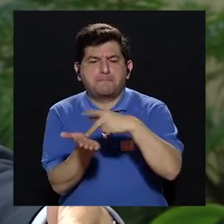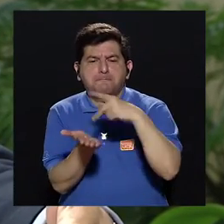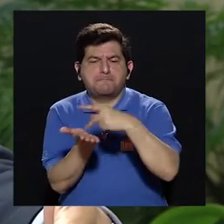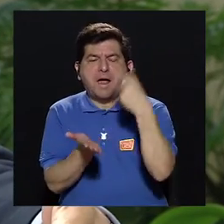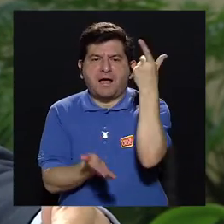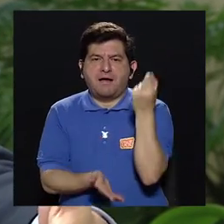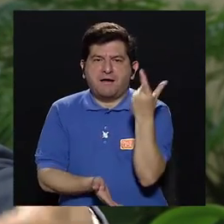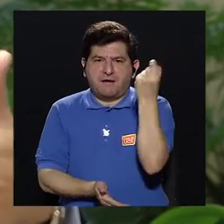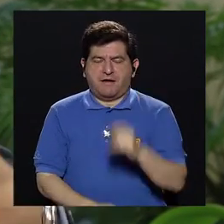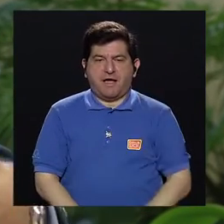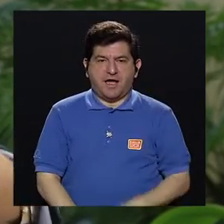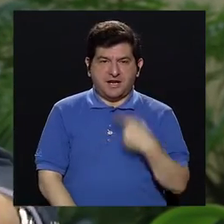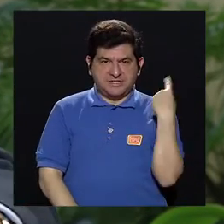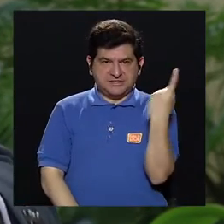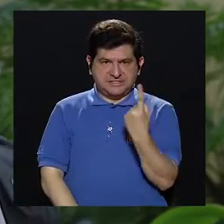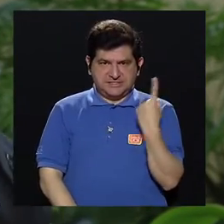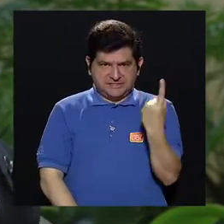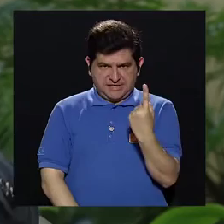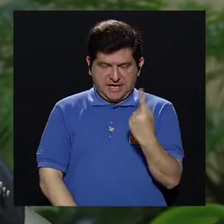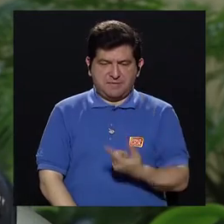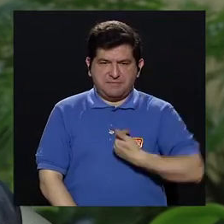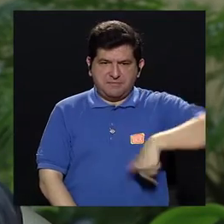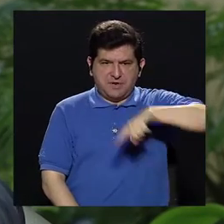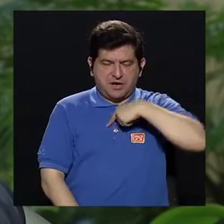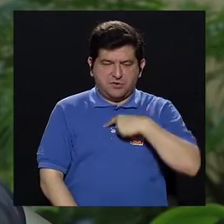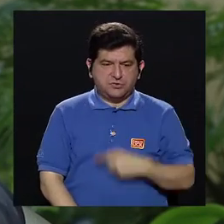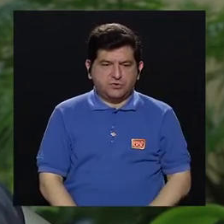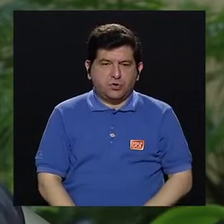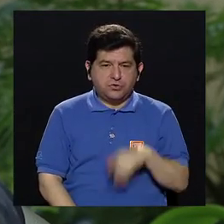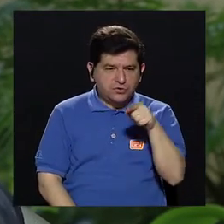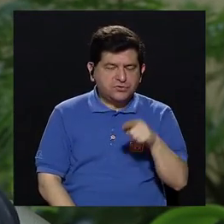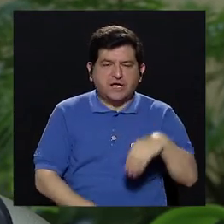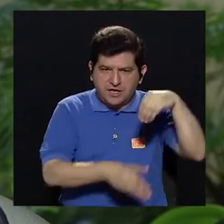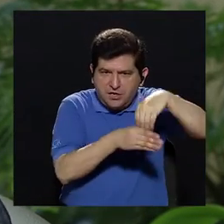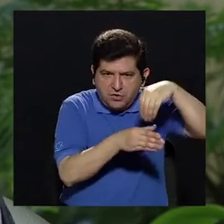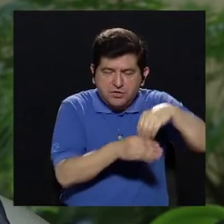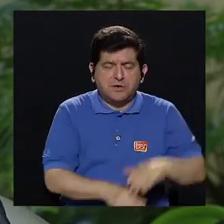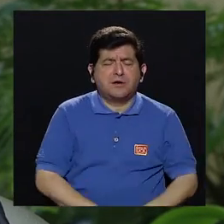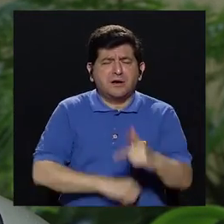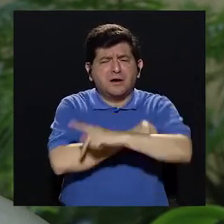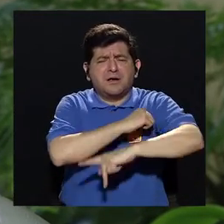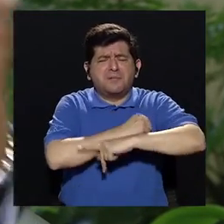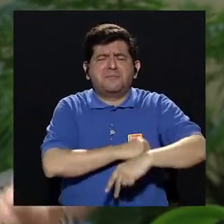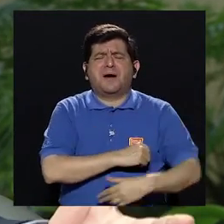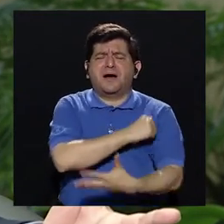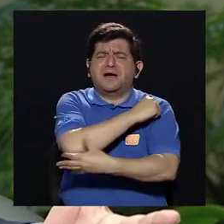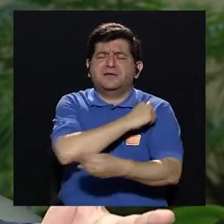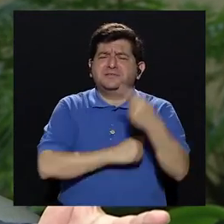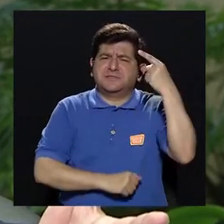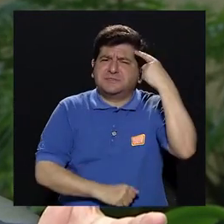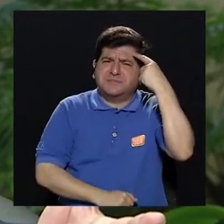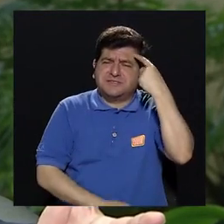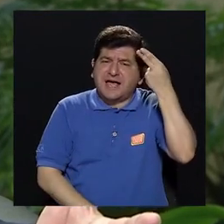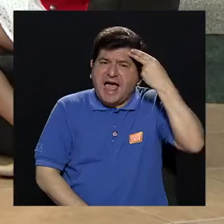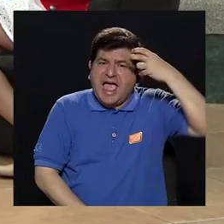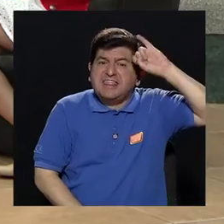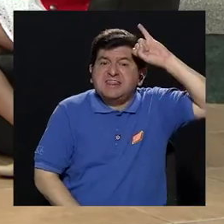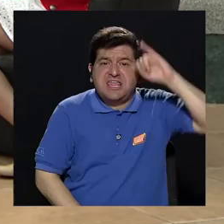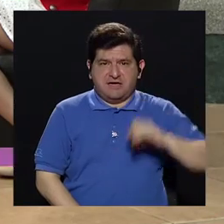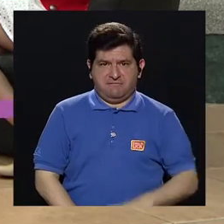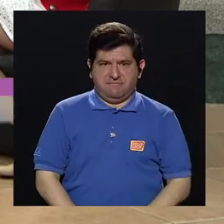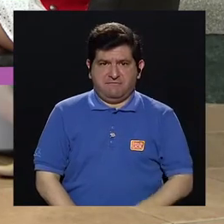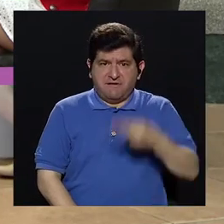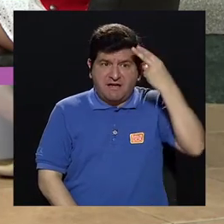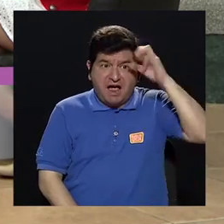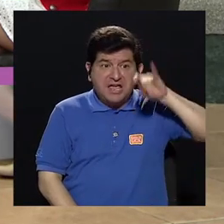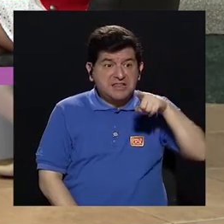pagar las pensiones, siempre y cuando proveyamos para ellas, hay países muy pobres, piensen en un IT, usted me dice,